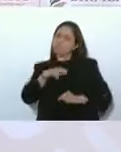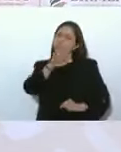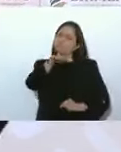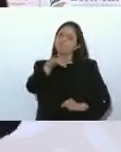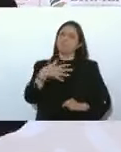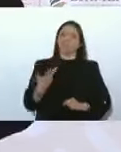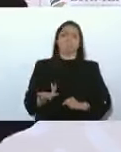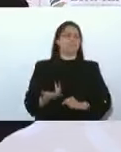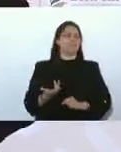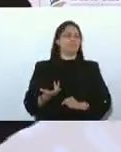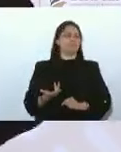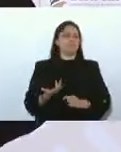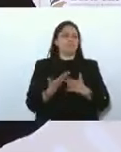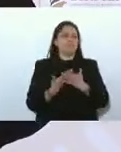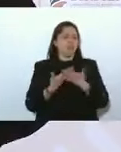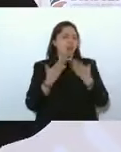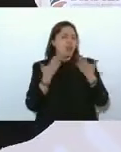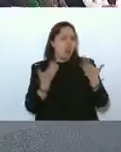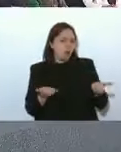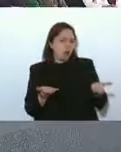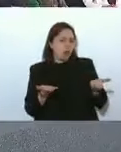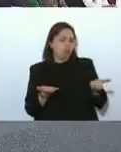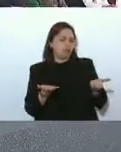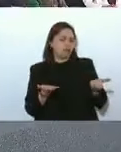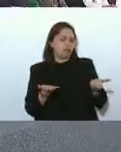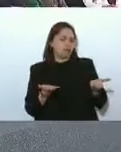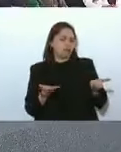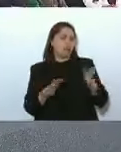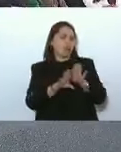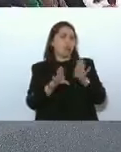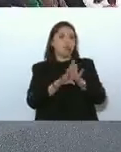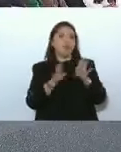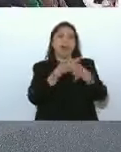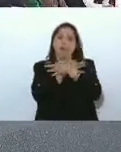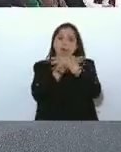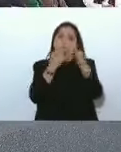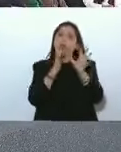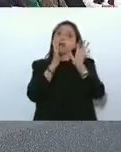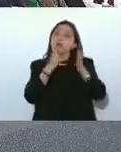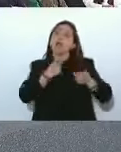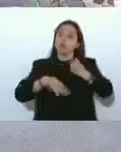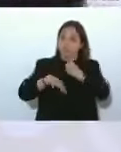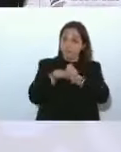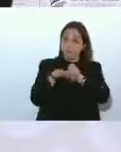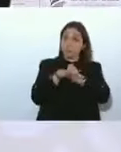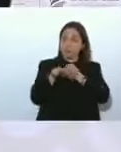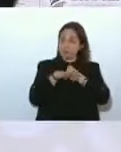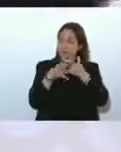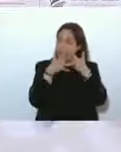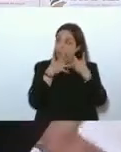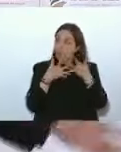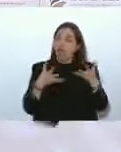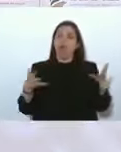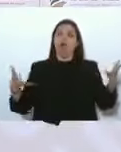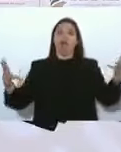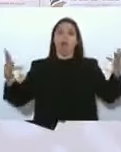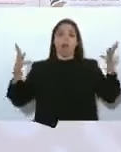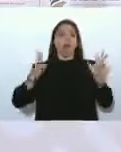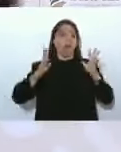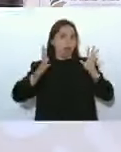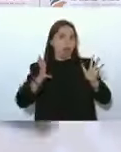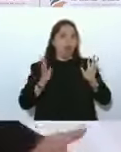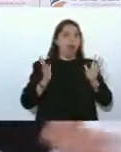que dijimos vamos a tener una farmacia, una gran farmacia,